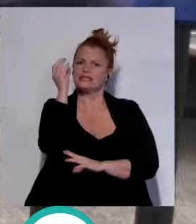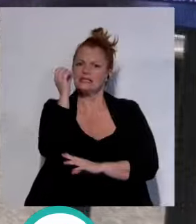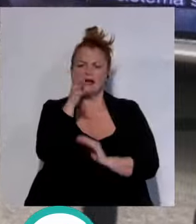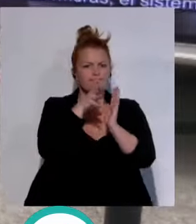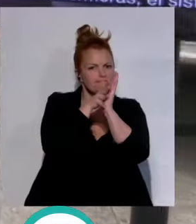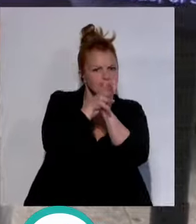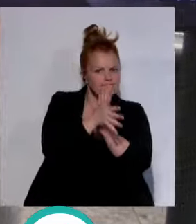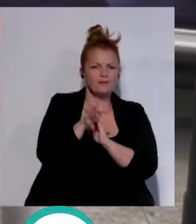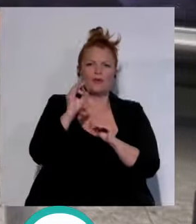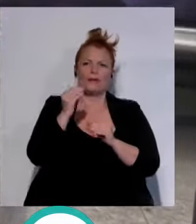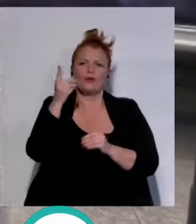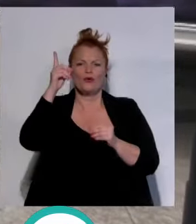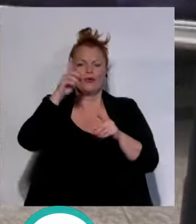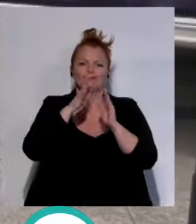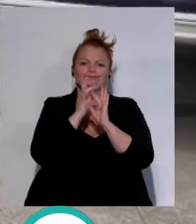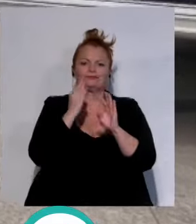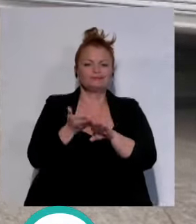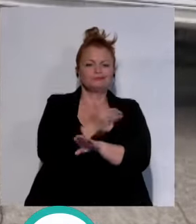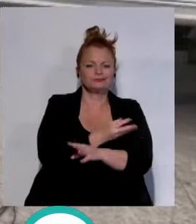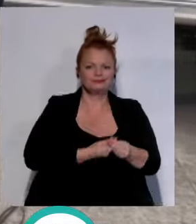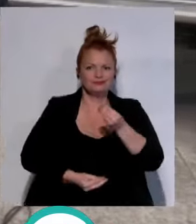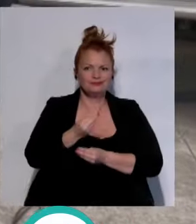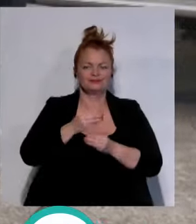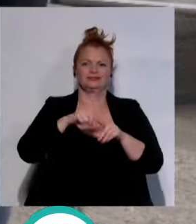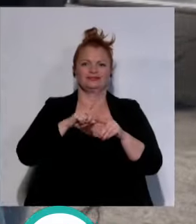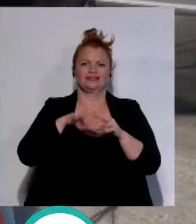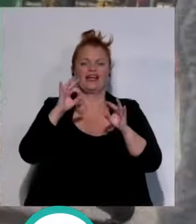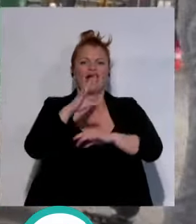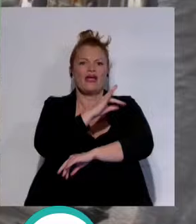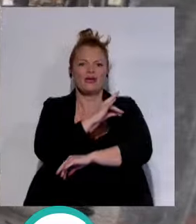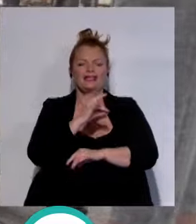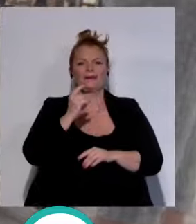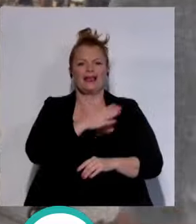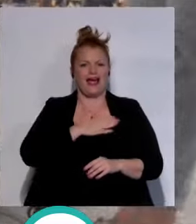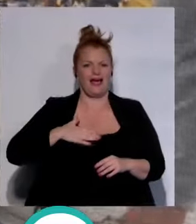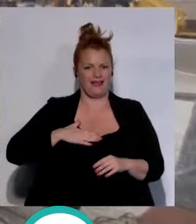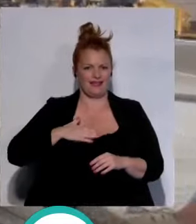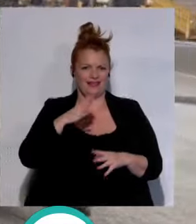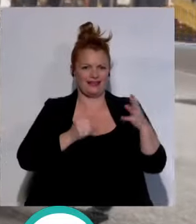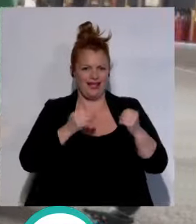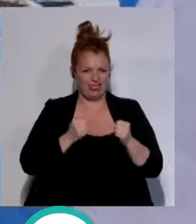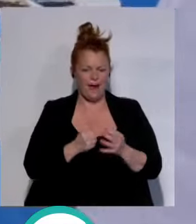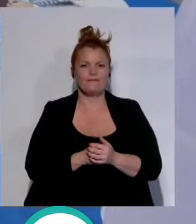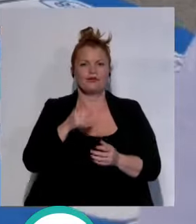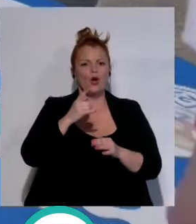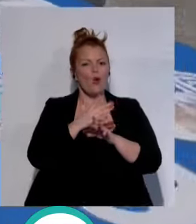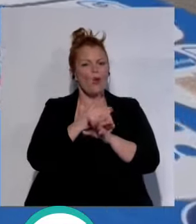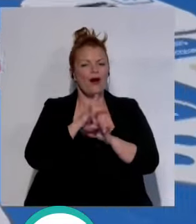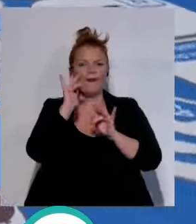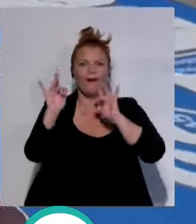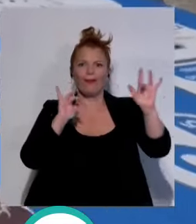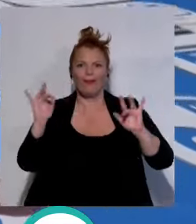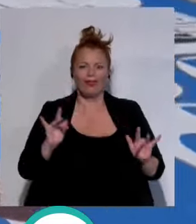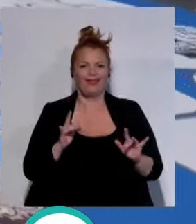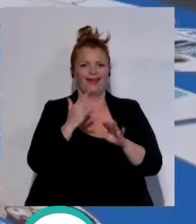sobre duelo perinatal educación en diabetes y lactancia materna también se han organizado juegos interactivos para niños